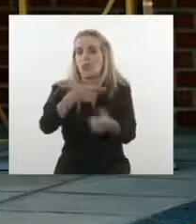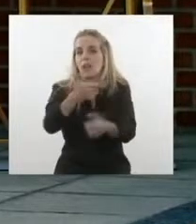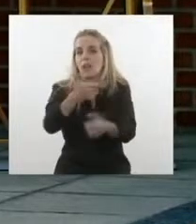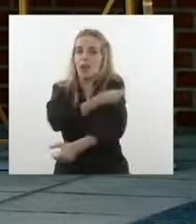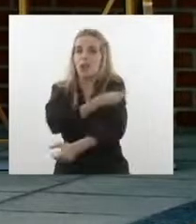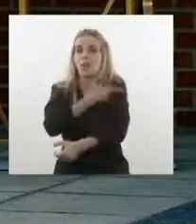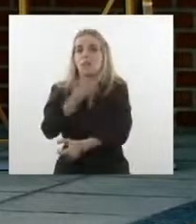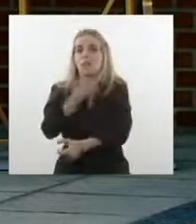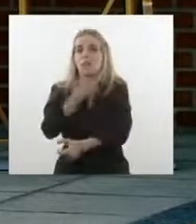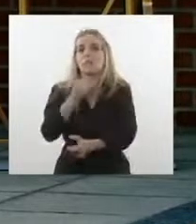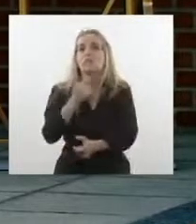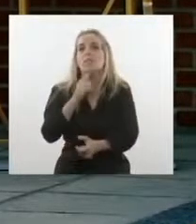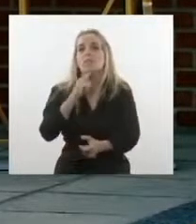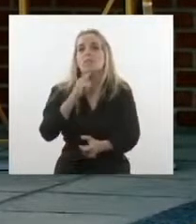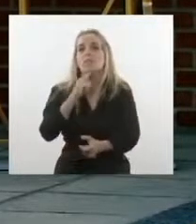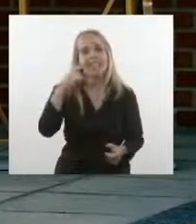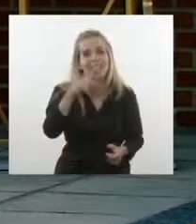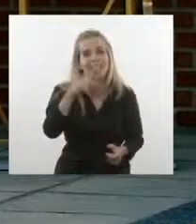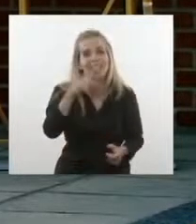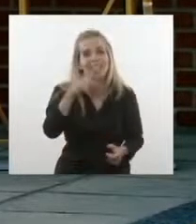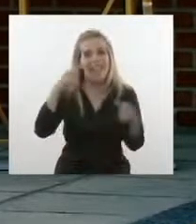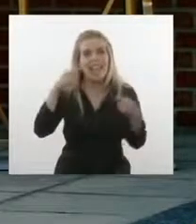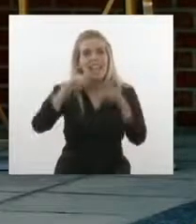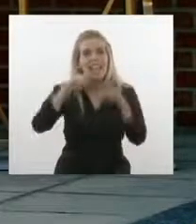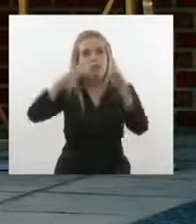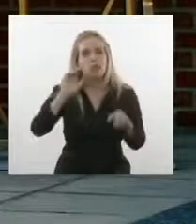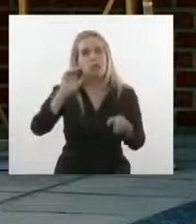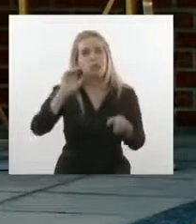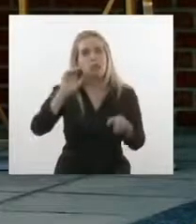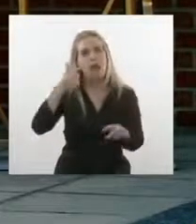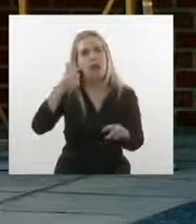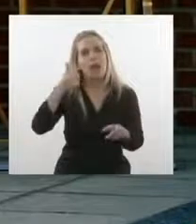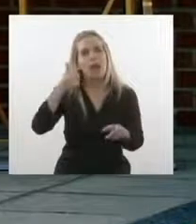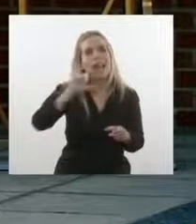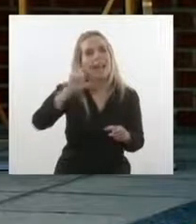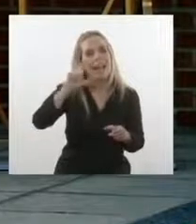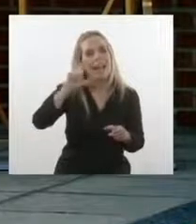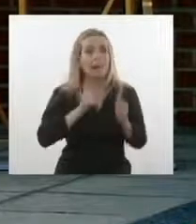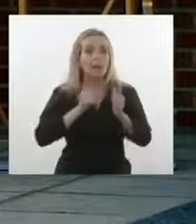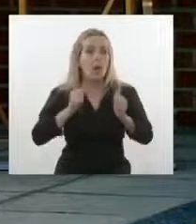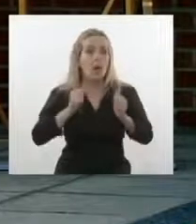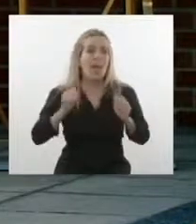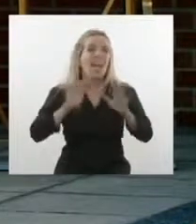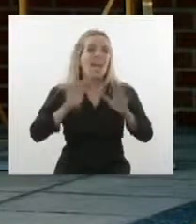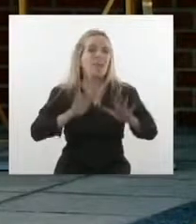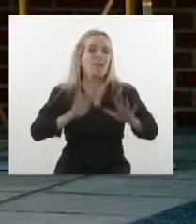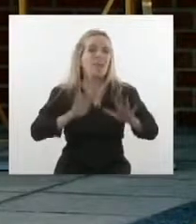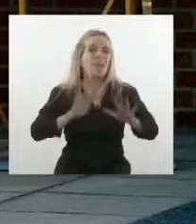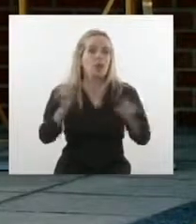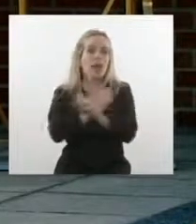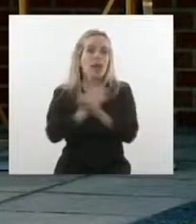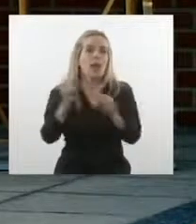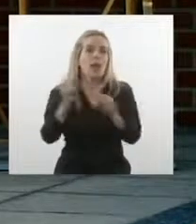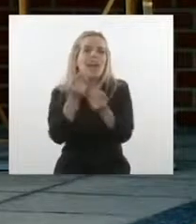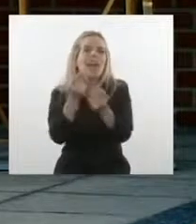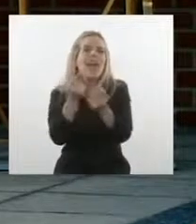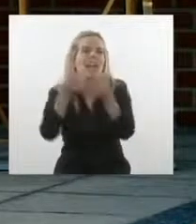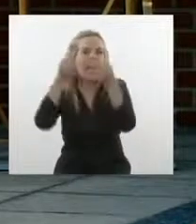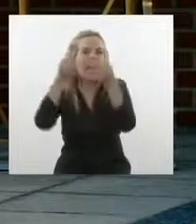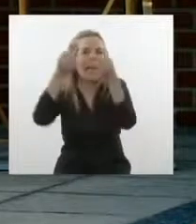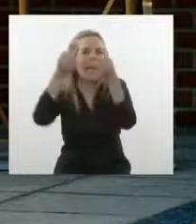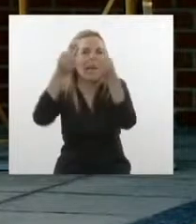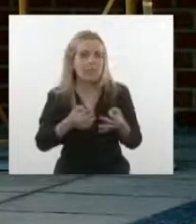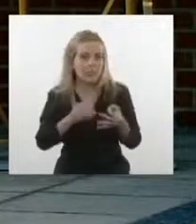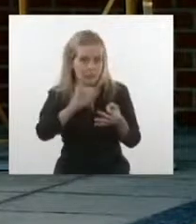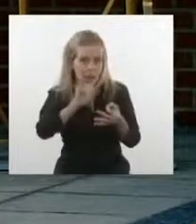del Instituto Gamaleya, estamos esperando la aprobación de calidad del Instituto Gamaleya y también hemos avanzado con